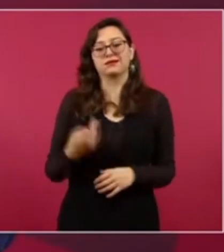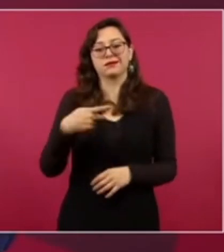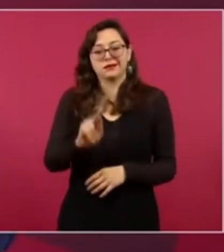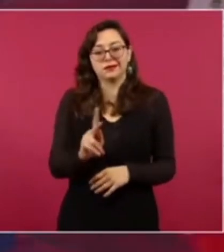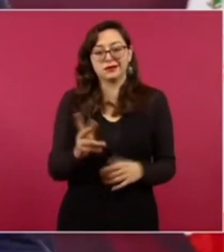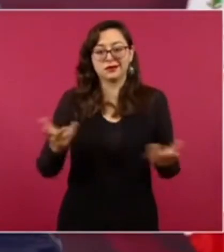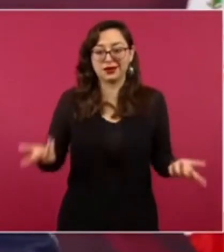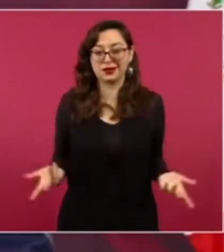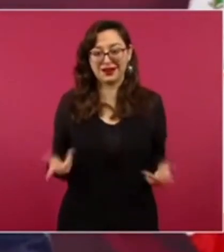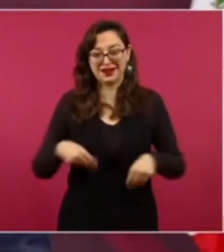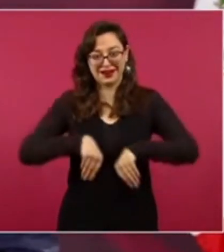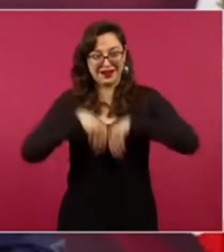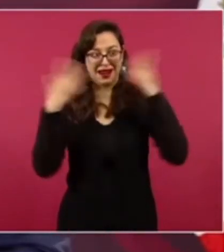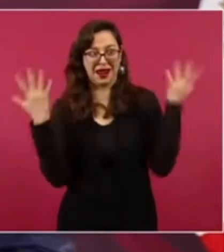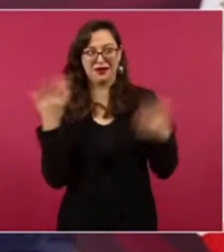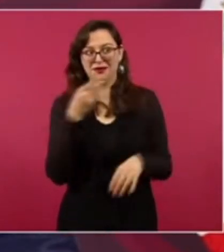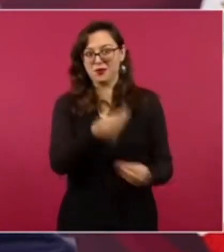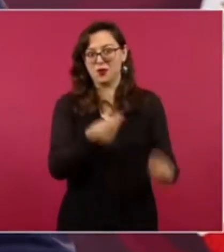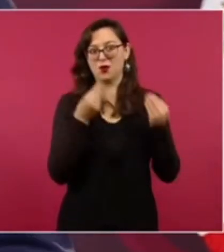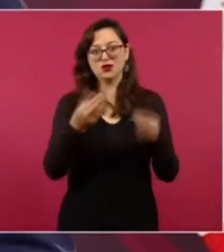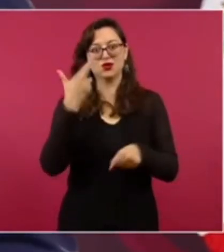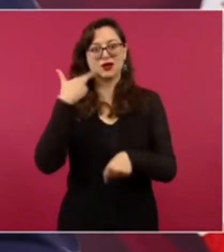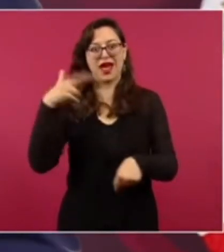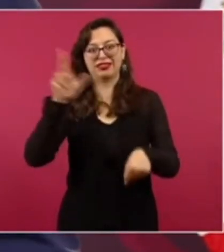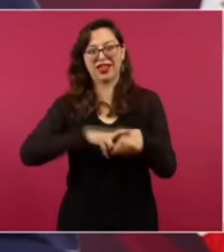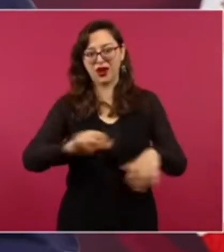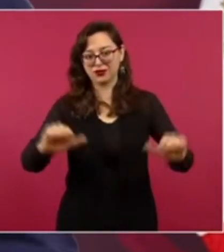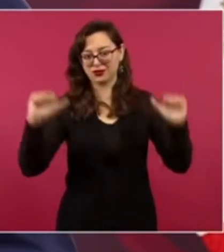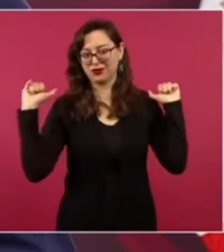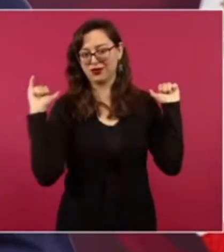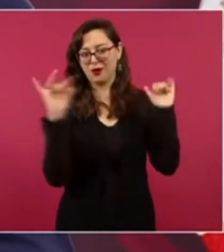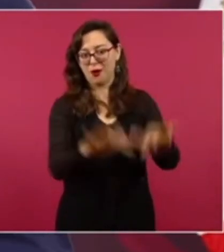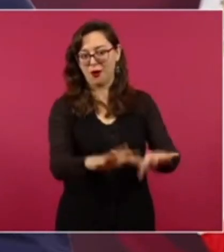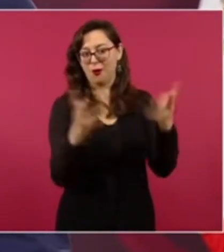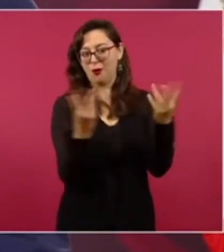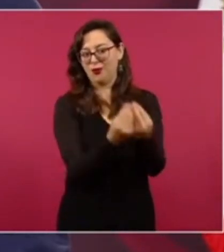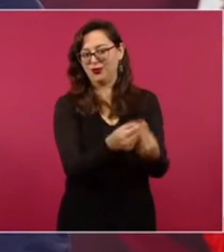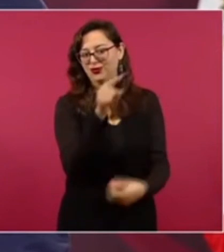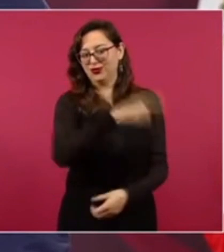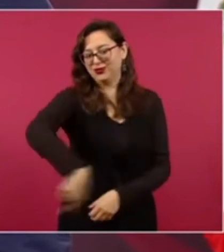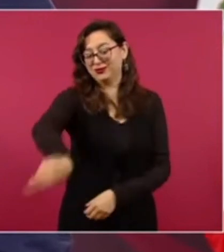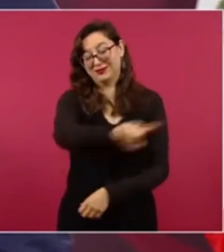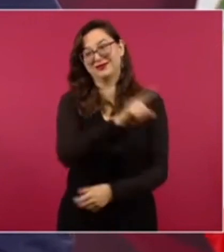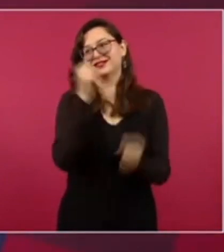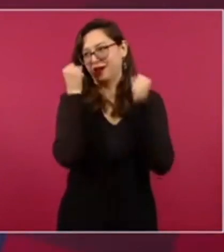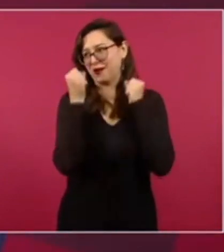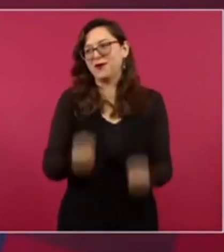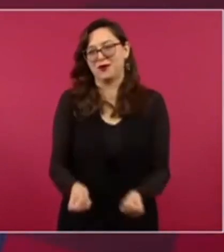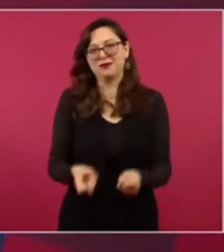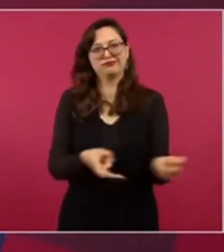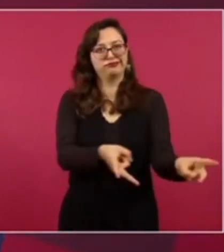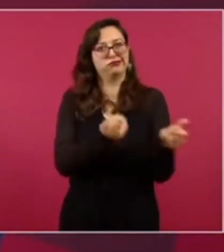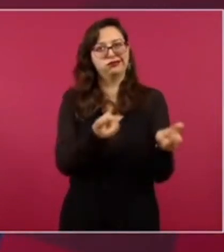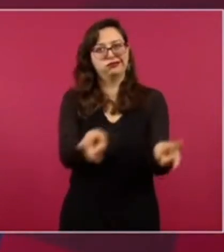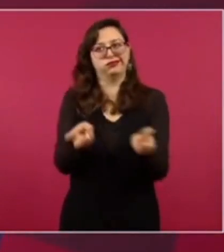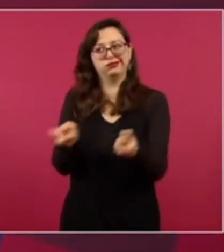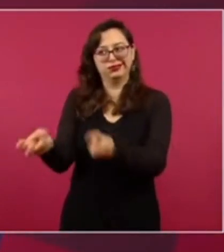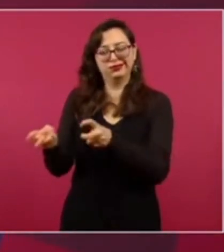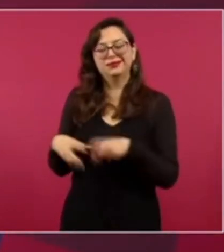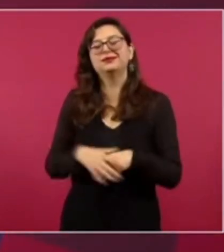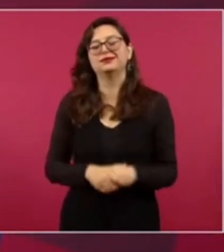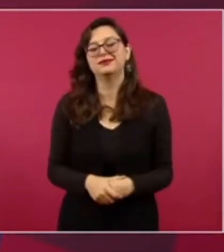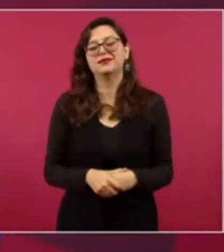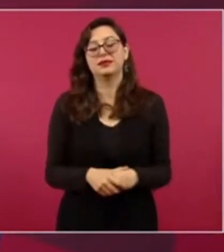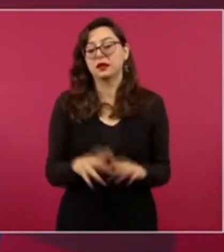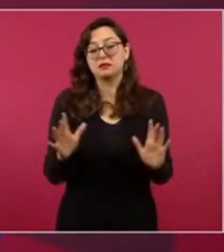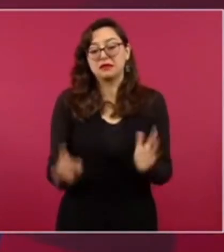Durante la conferencia mañanera, el presidente Andrés Manuel López Obrador minimizó la asistencia de la manifestación realizada en el Zócalo de la Ciudad de